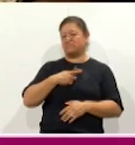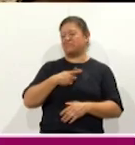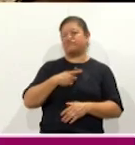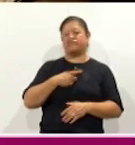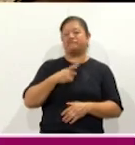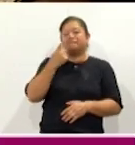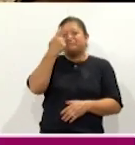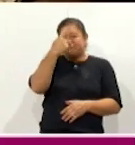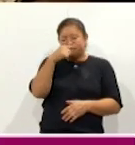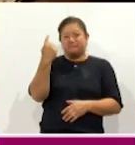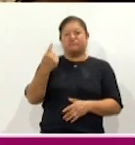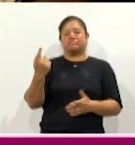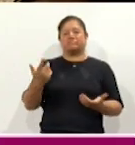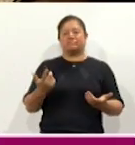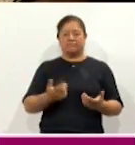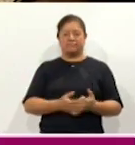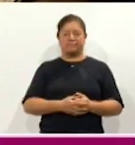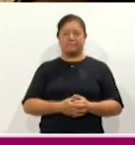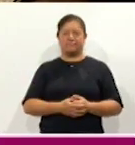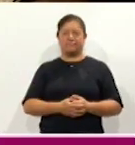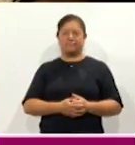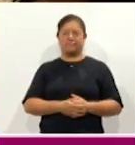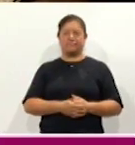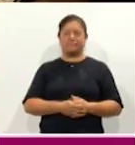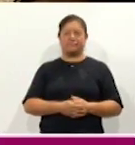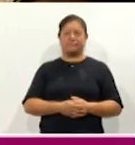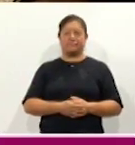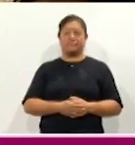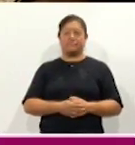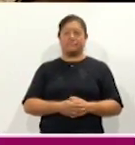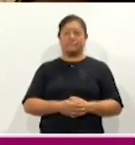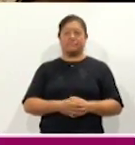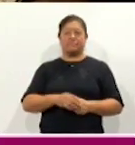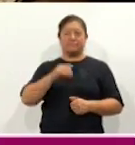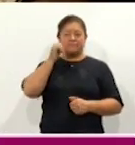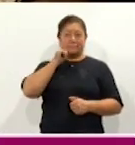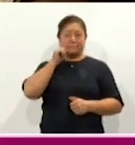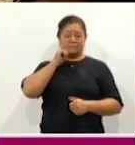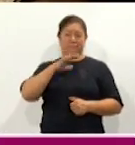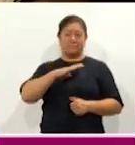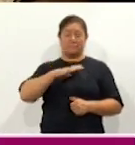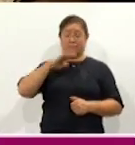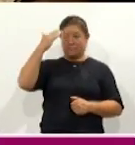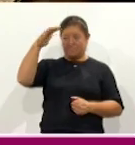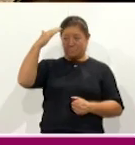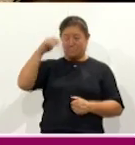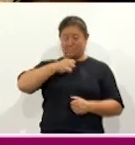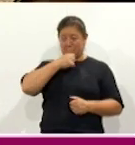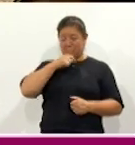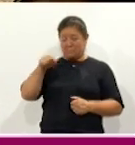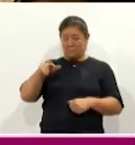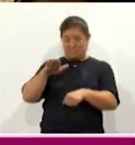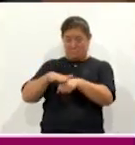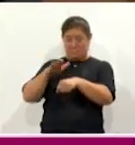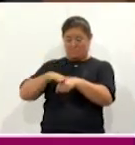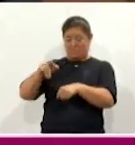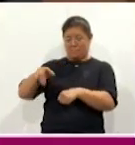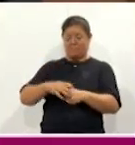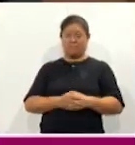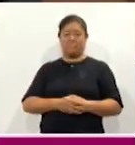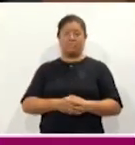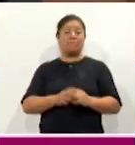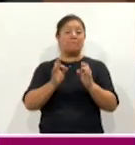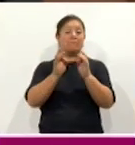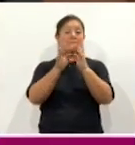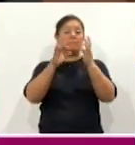¿no? Y siempre es un logro, sobre todo para los adultos mayores, que de repente